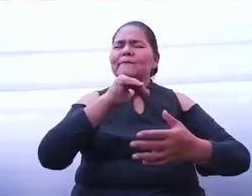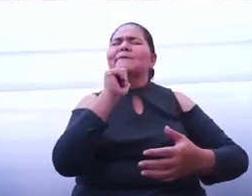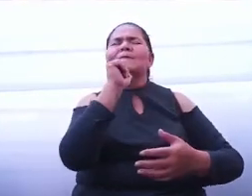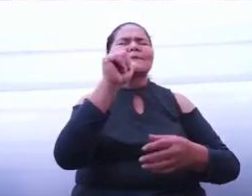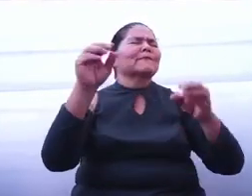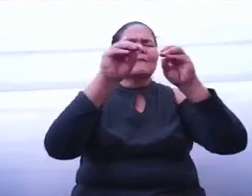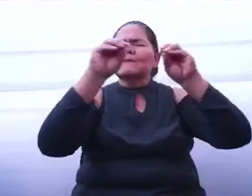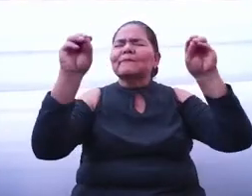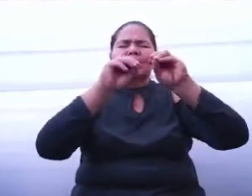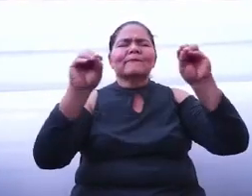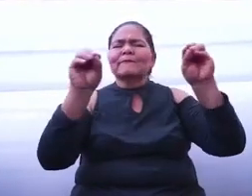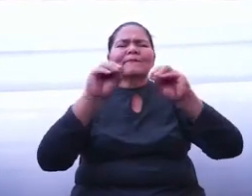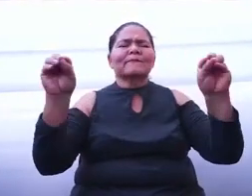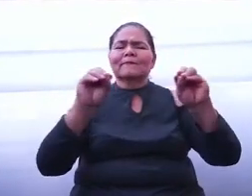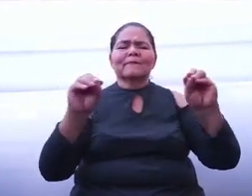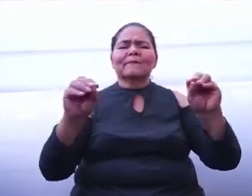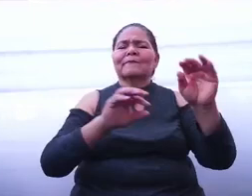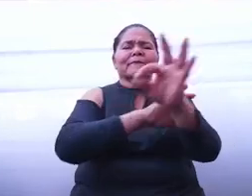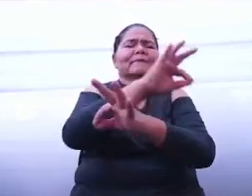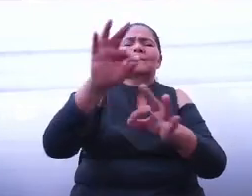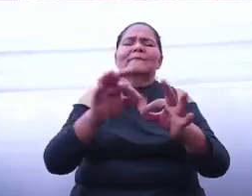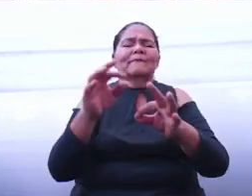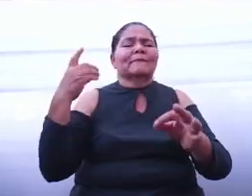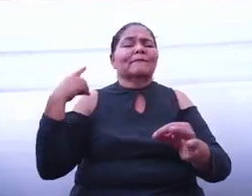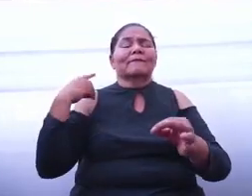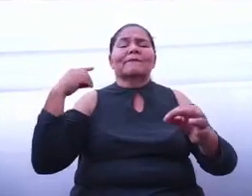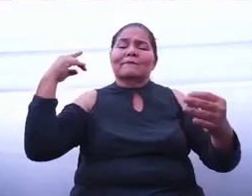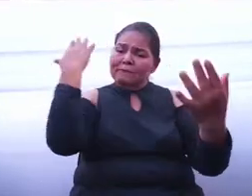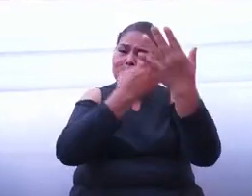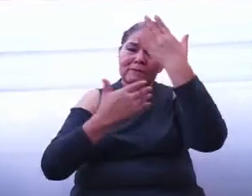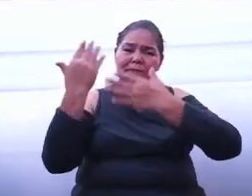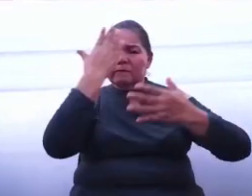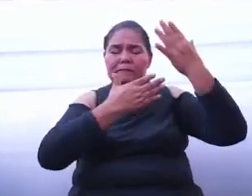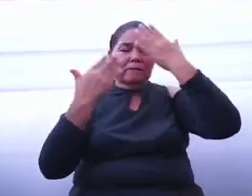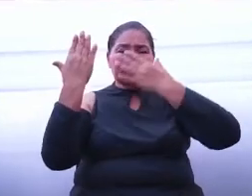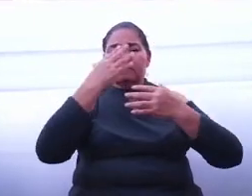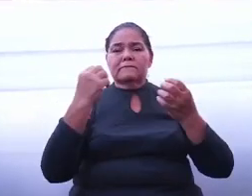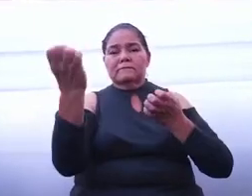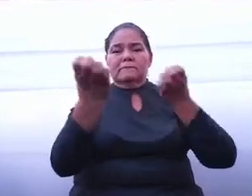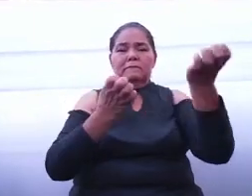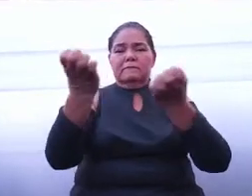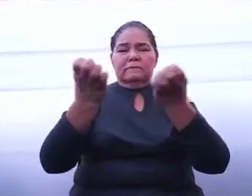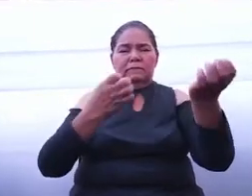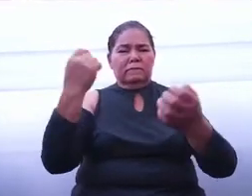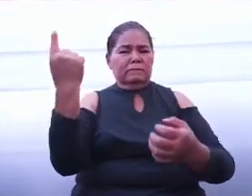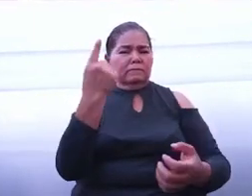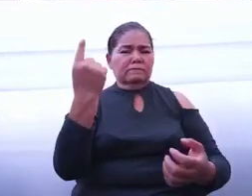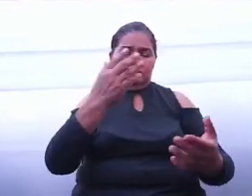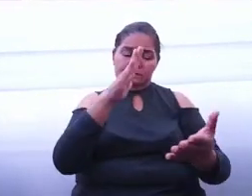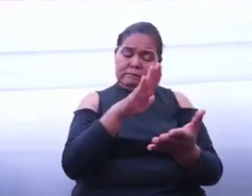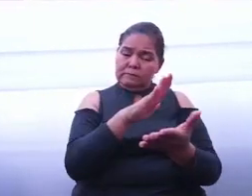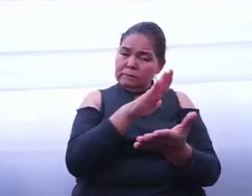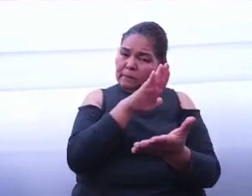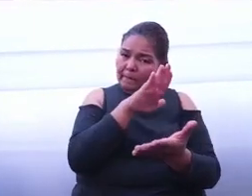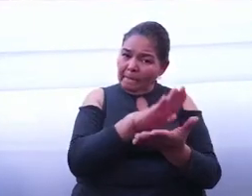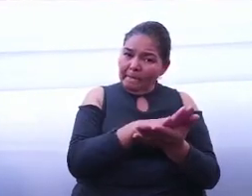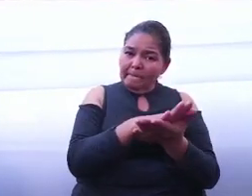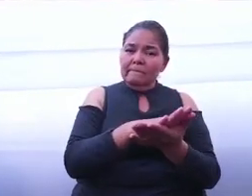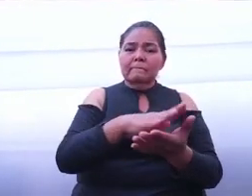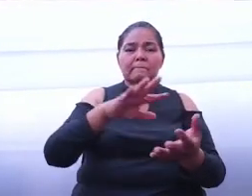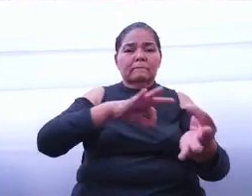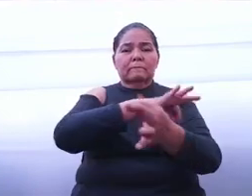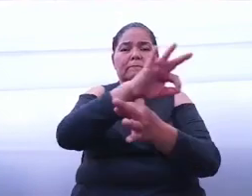quedar sin estudiar. El deporte será como la base de la